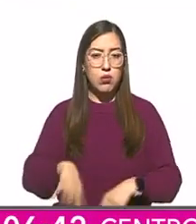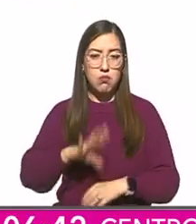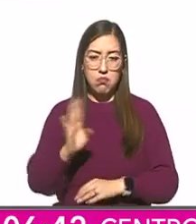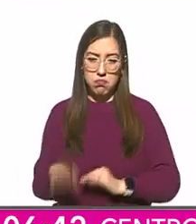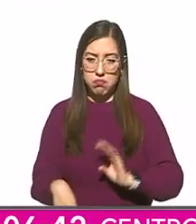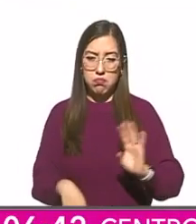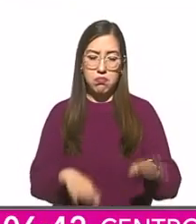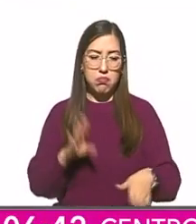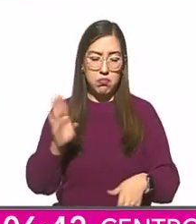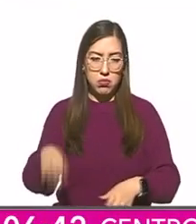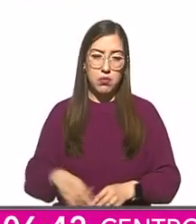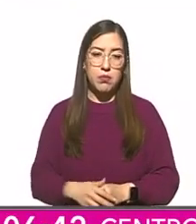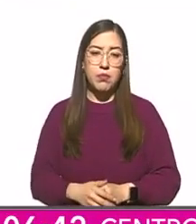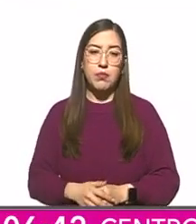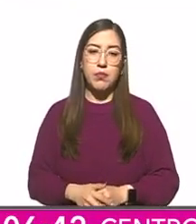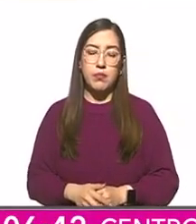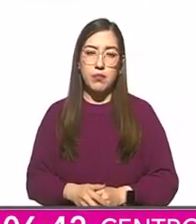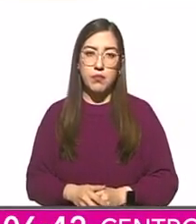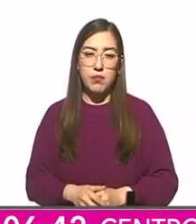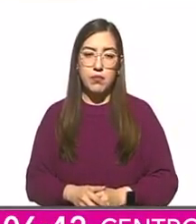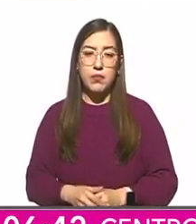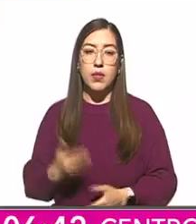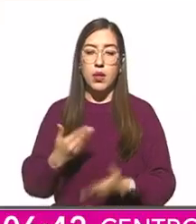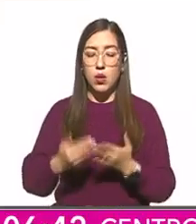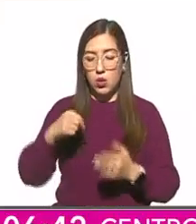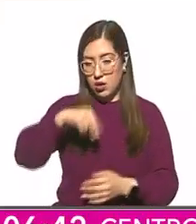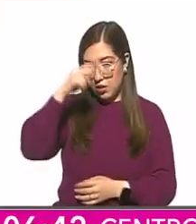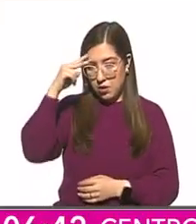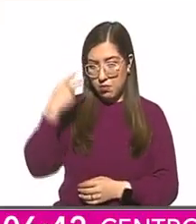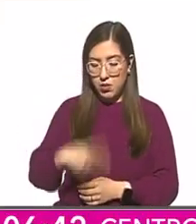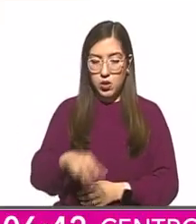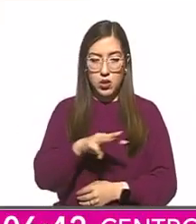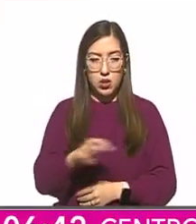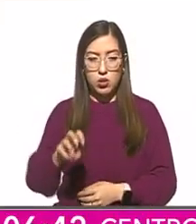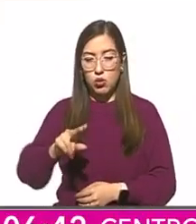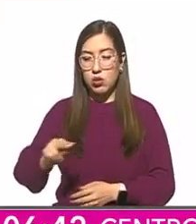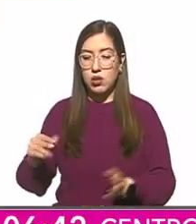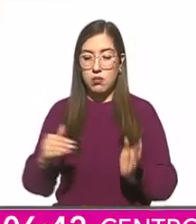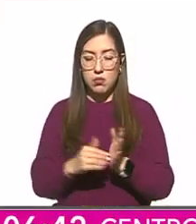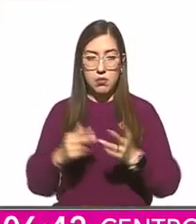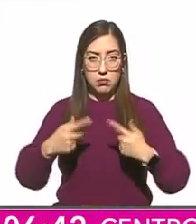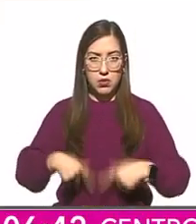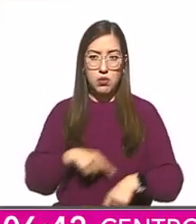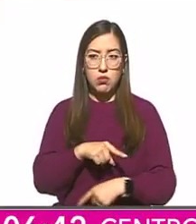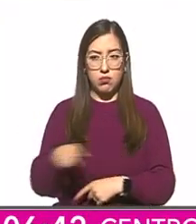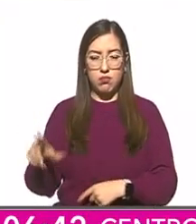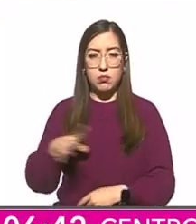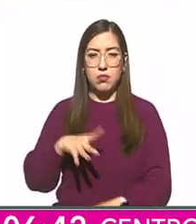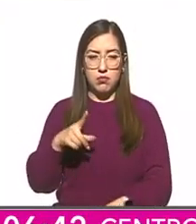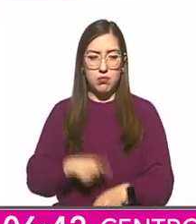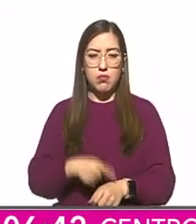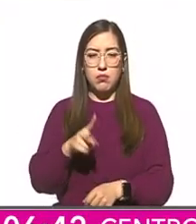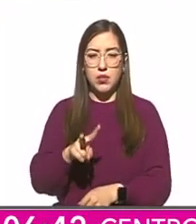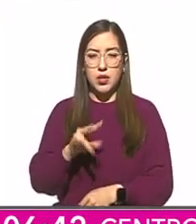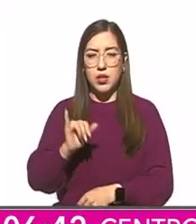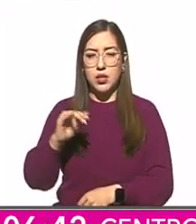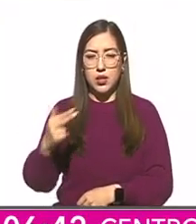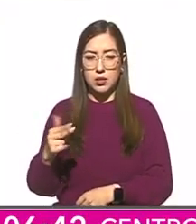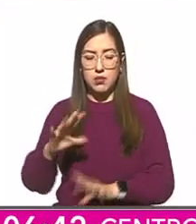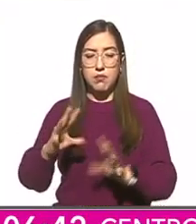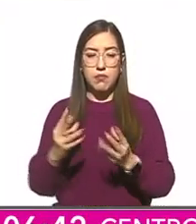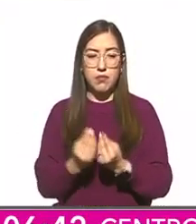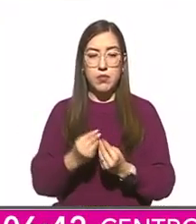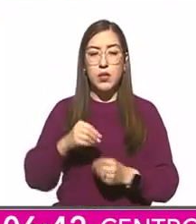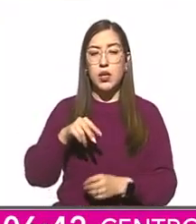enfermedad. En México, 380 mil personas viven con VIH. El 82% cuenta